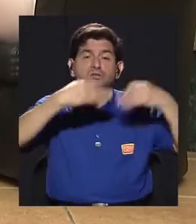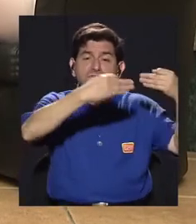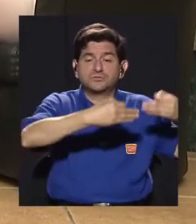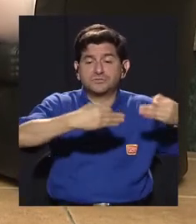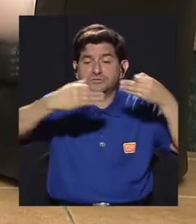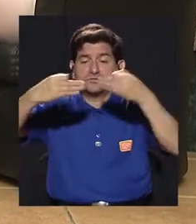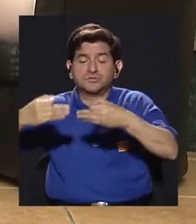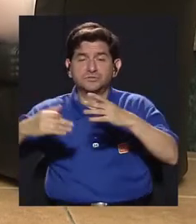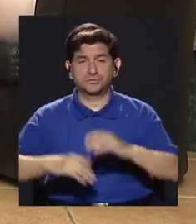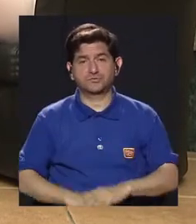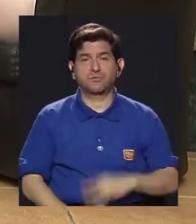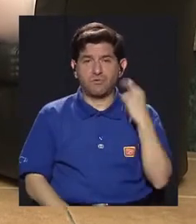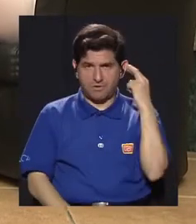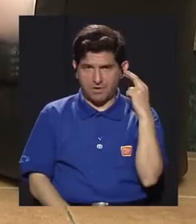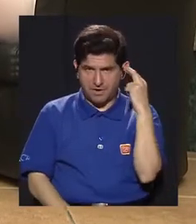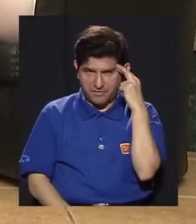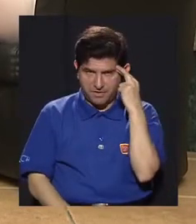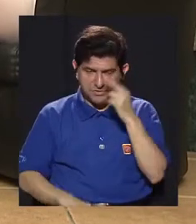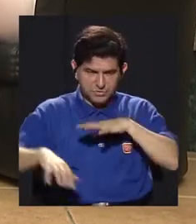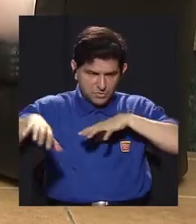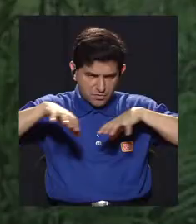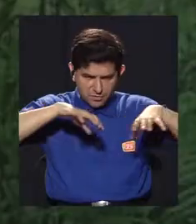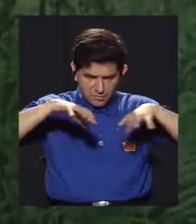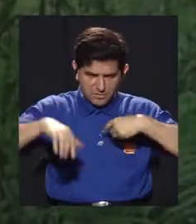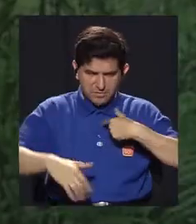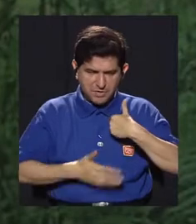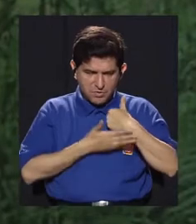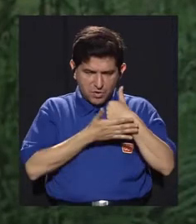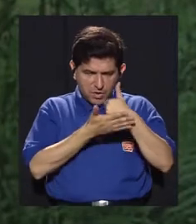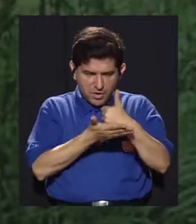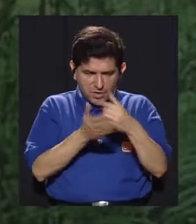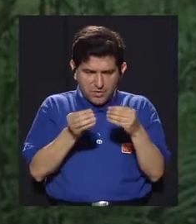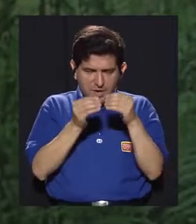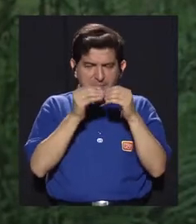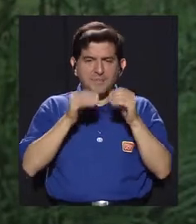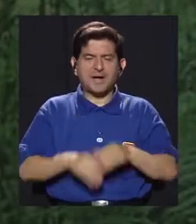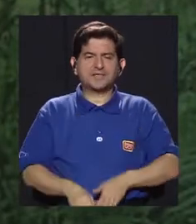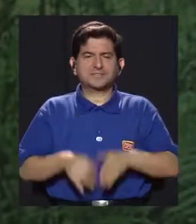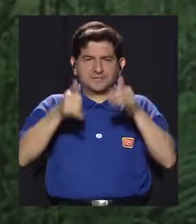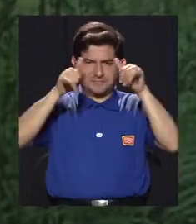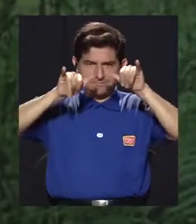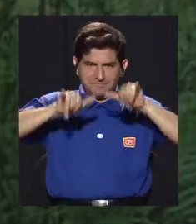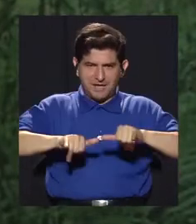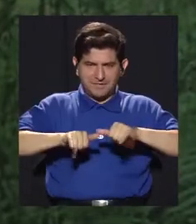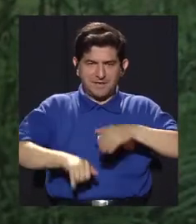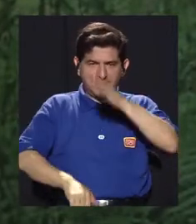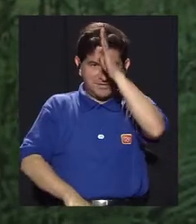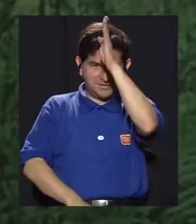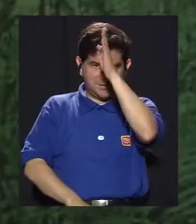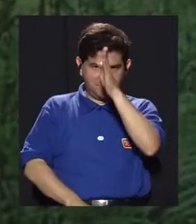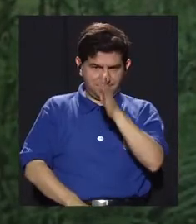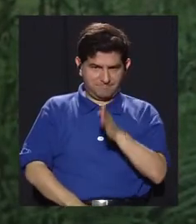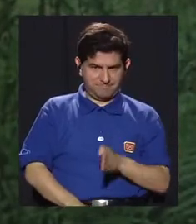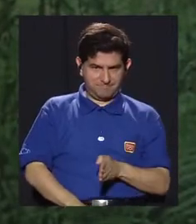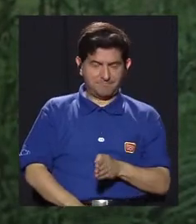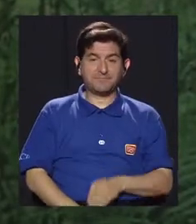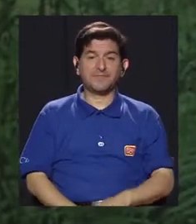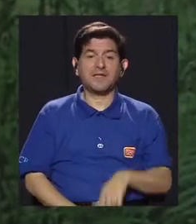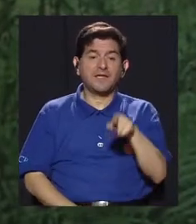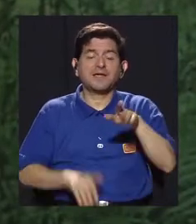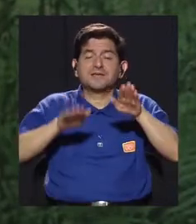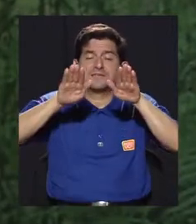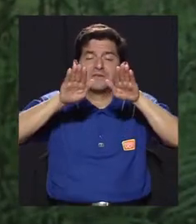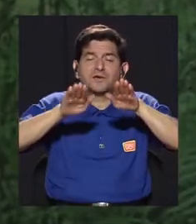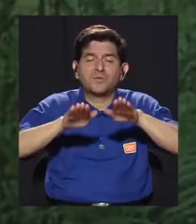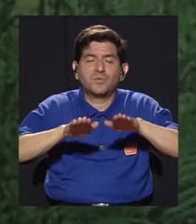repercusiones de ciertas decisiones porque el movimiento le va ayudando a uno a estar mucho más centrado. Entonces, en